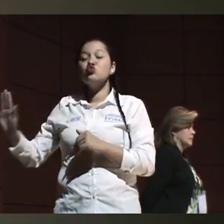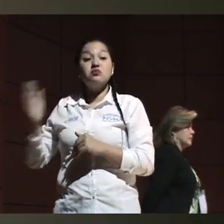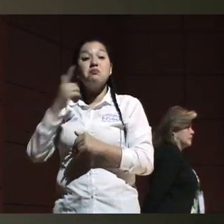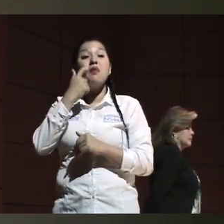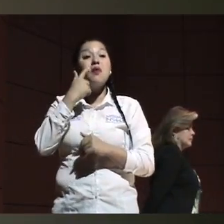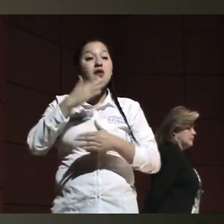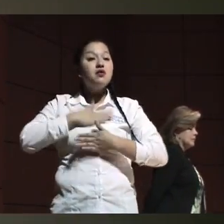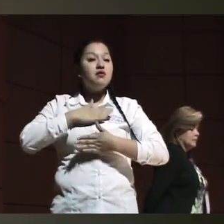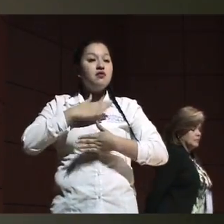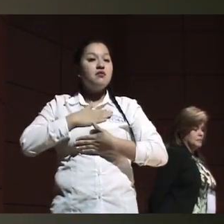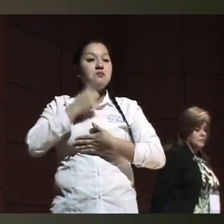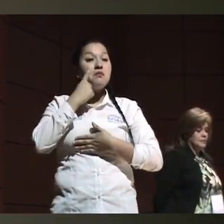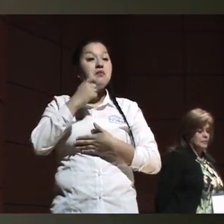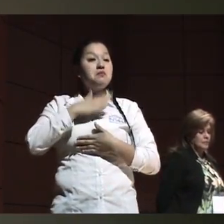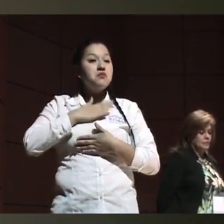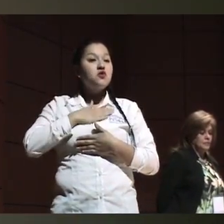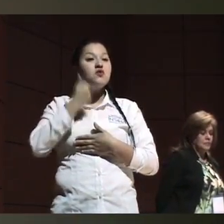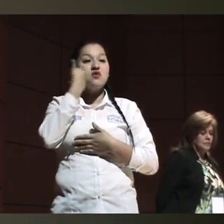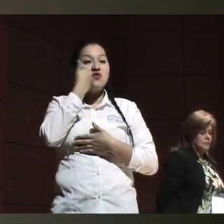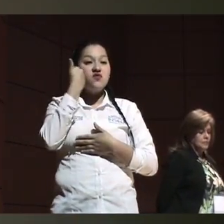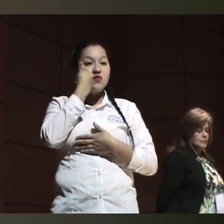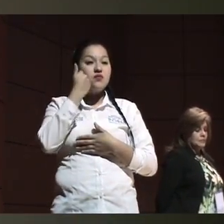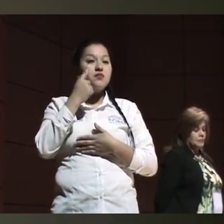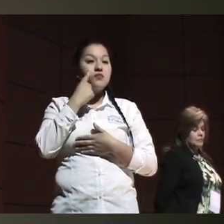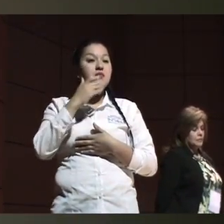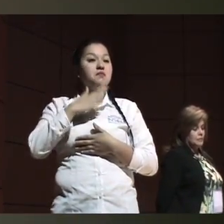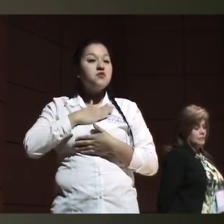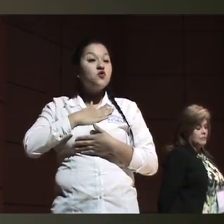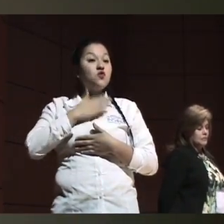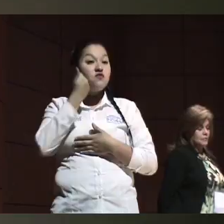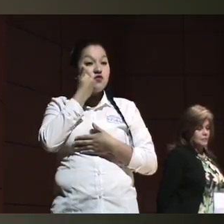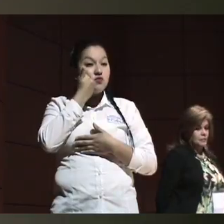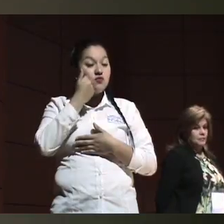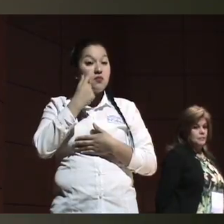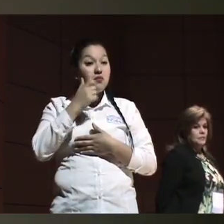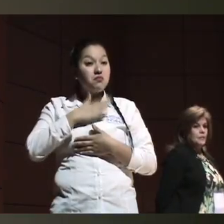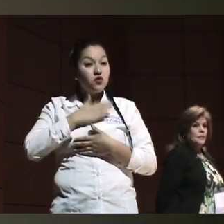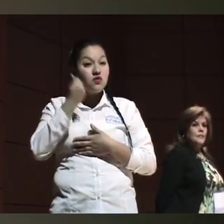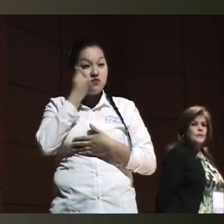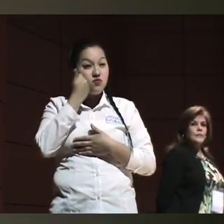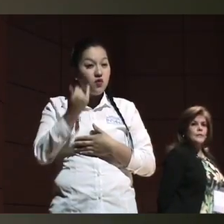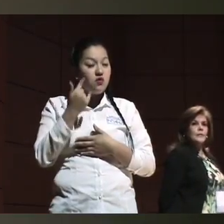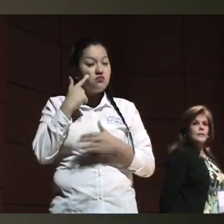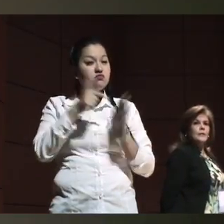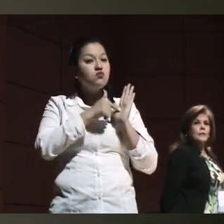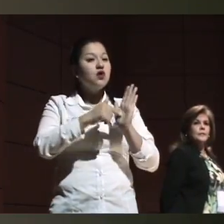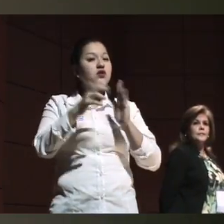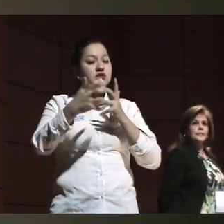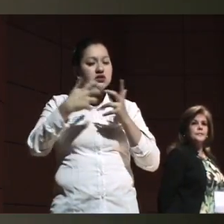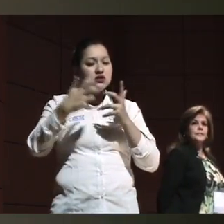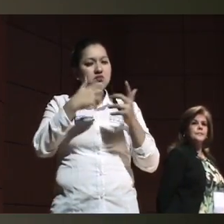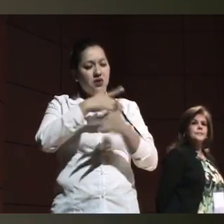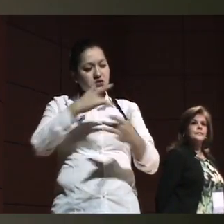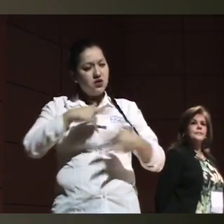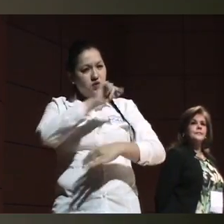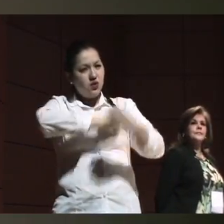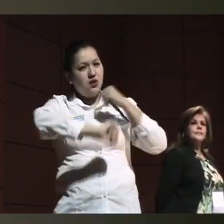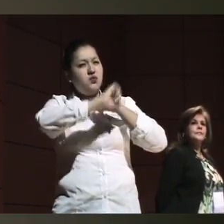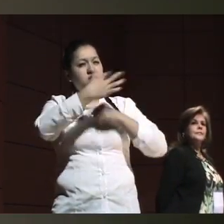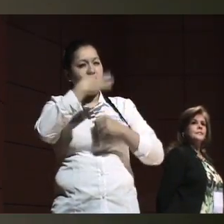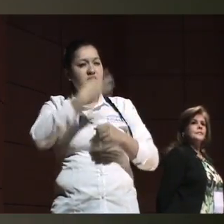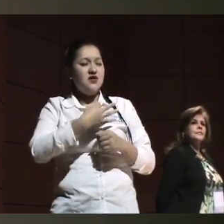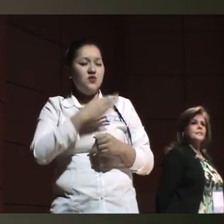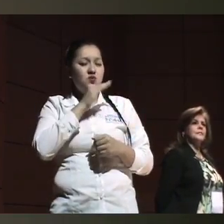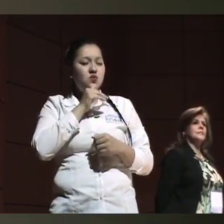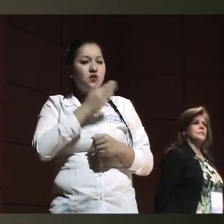están unas frases de qué es la vivencia y cómo nosotros hemos, en este sistema, con nuestra familia, con este cuidado y este